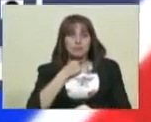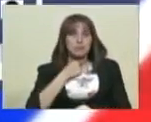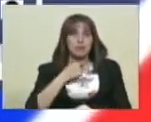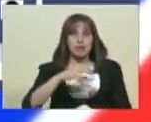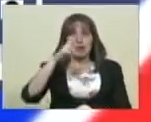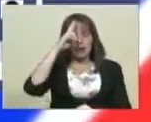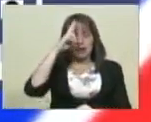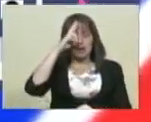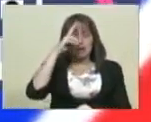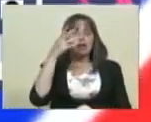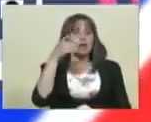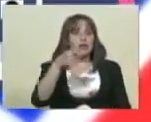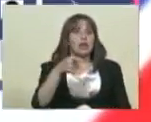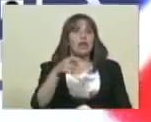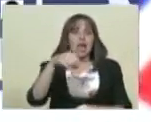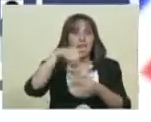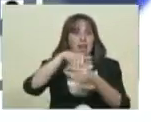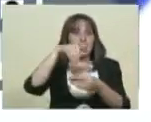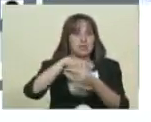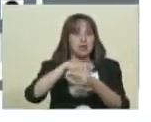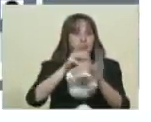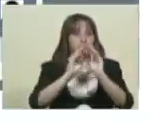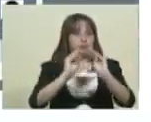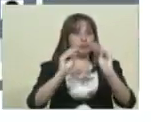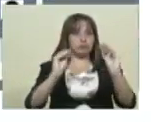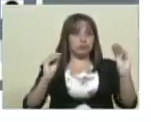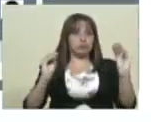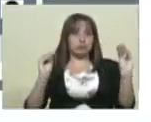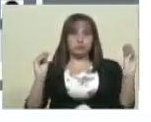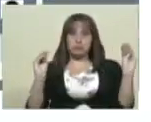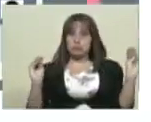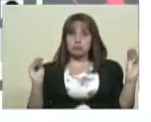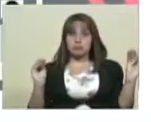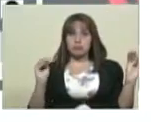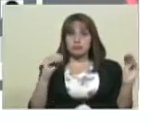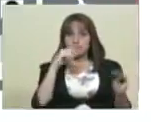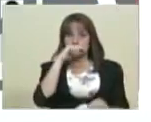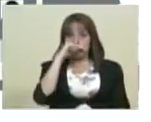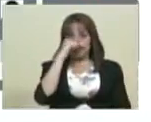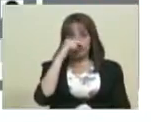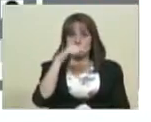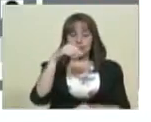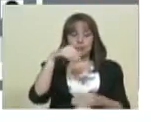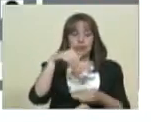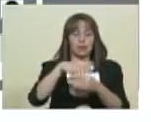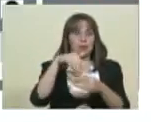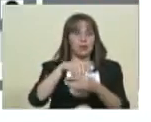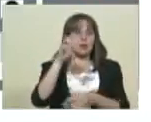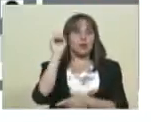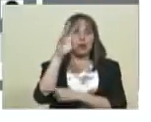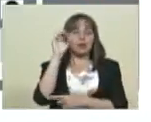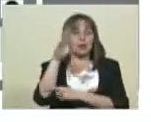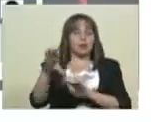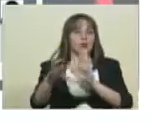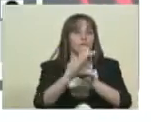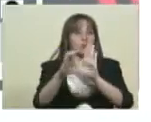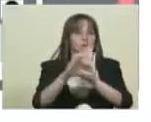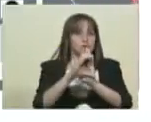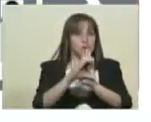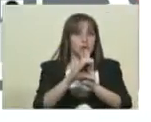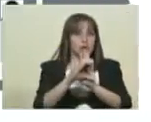elección que ha sido convocada por el órgano constitucionalmente establecido